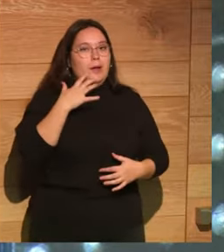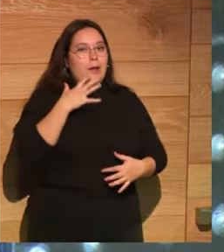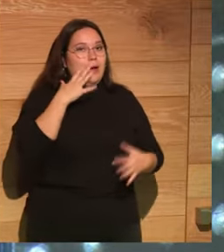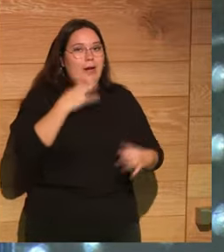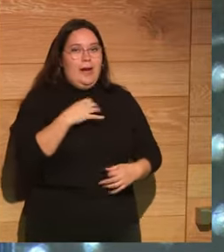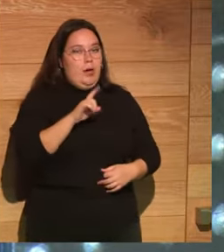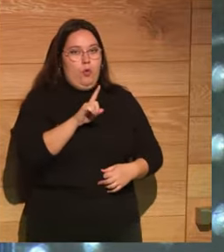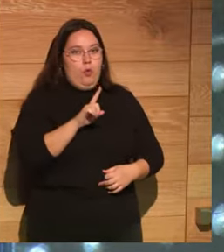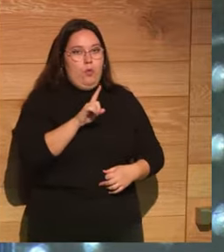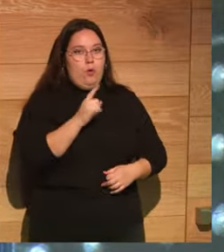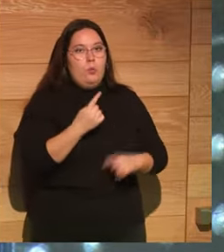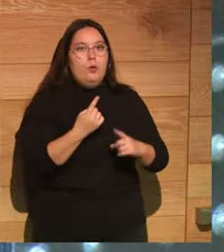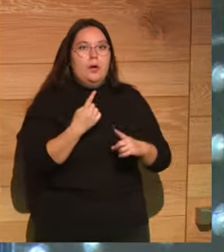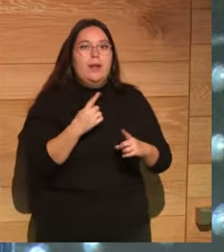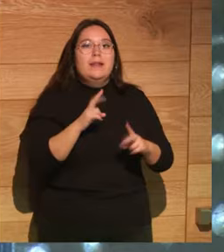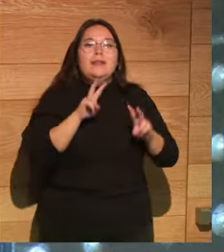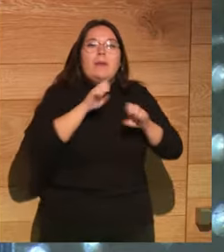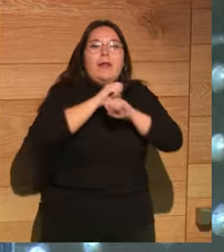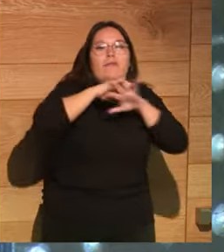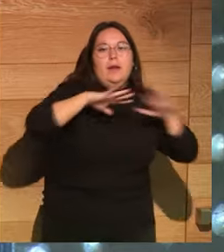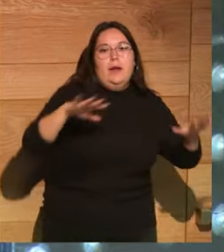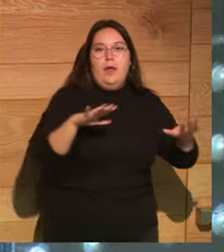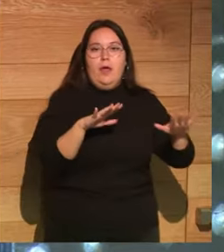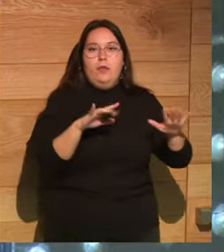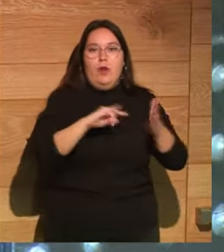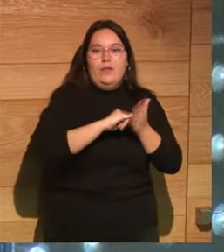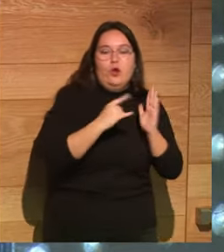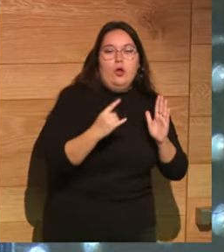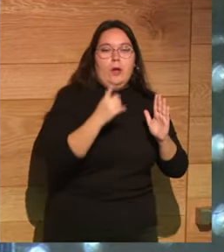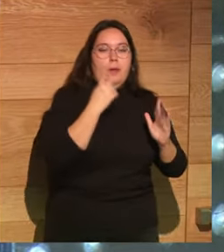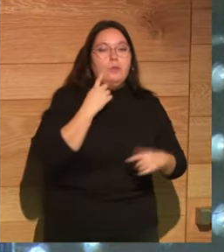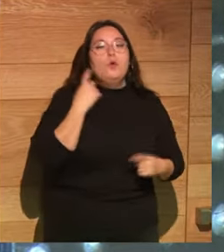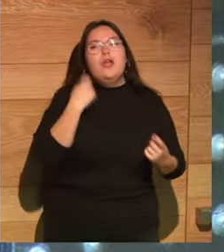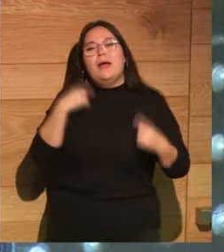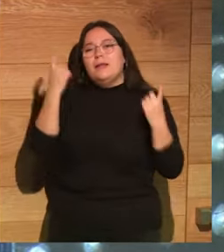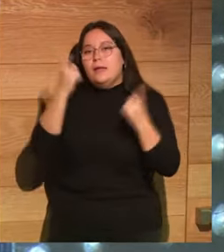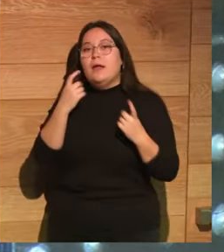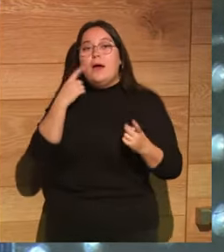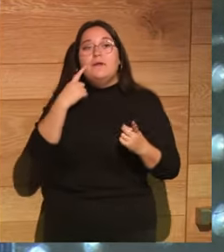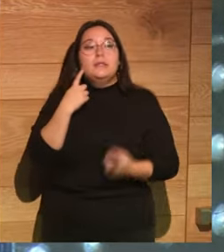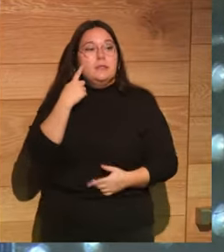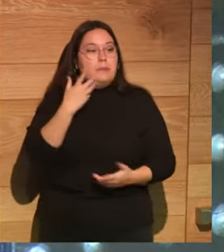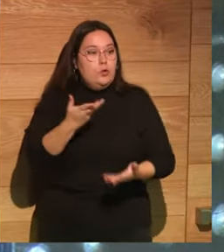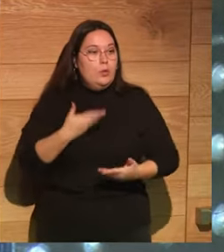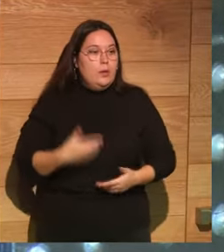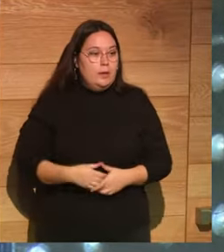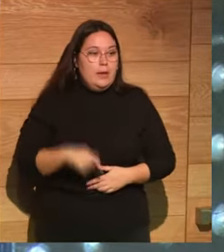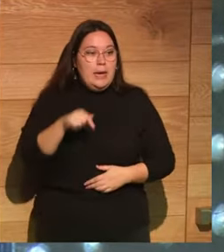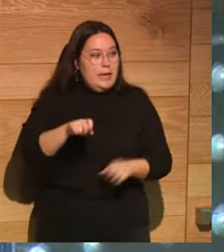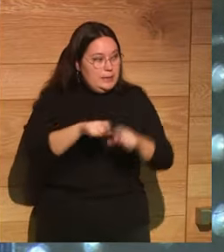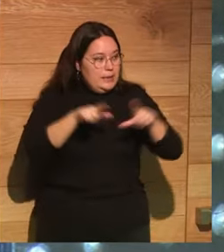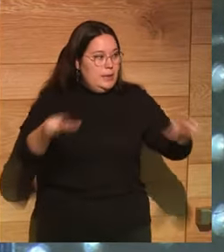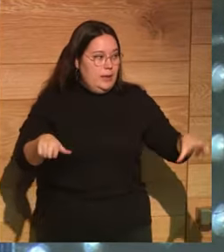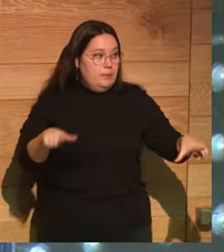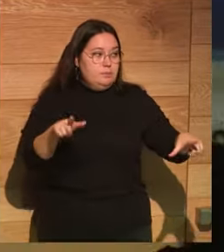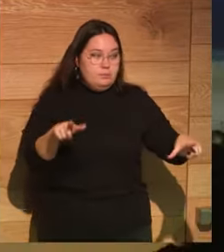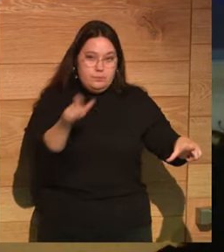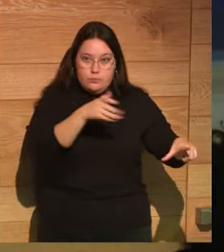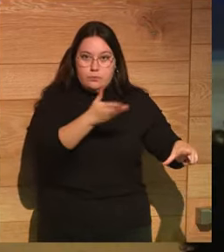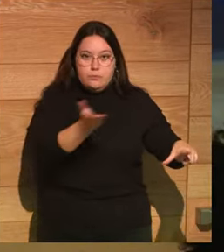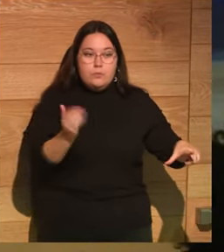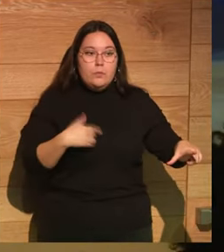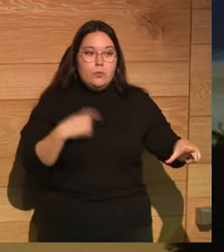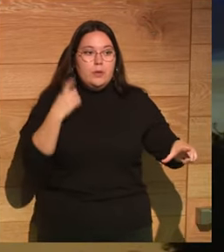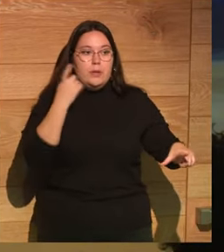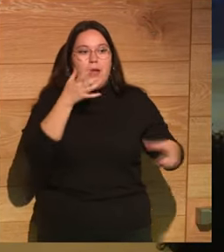es sinónimo de alta tecnología o tecnología digital voy a intentar una cosa a ver si me ayudan en esta sala voy a